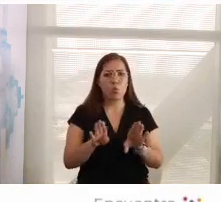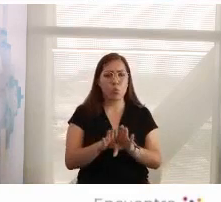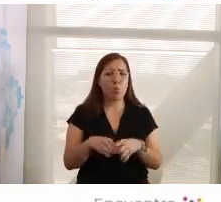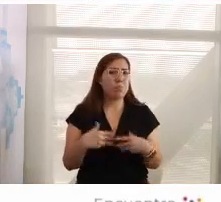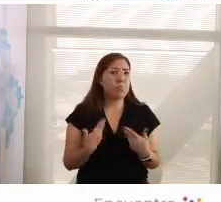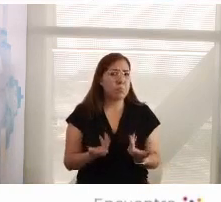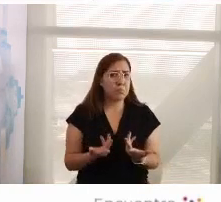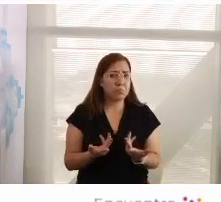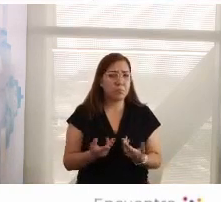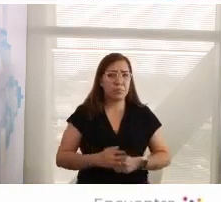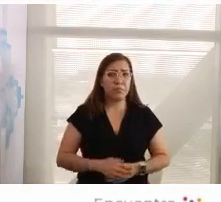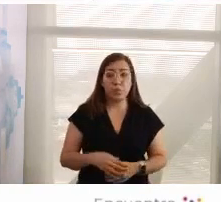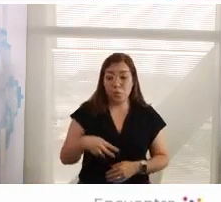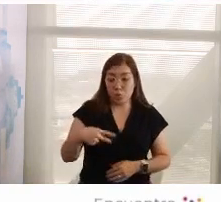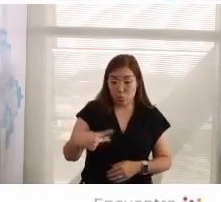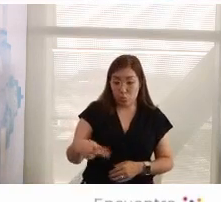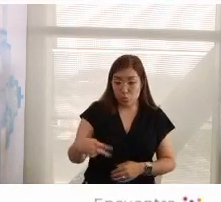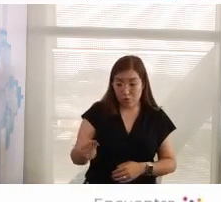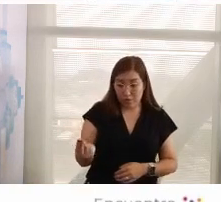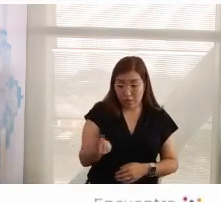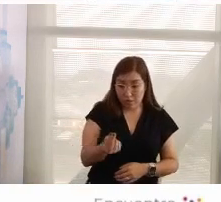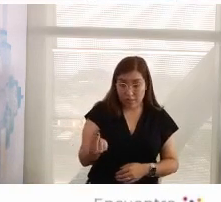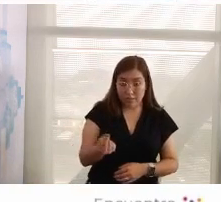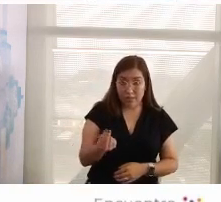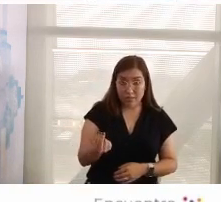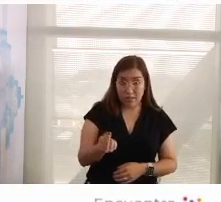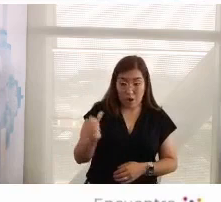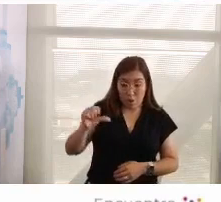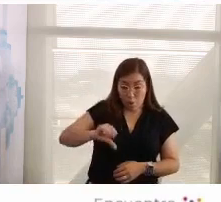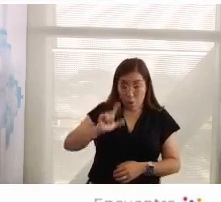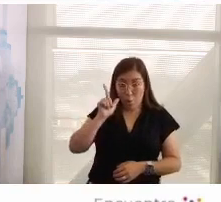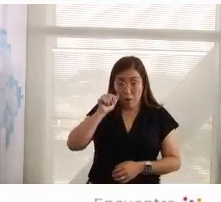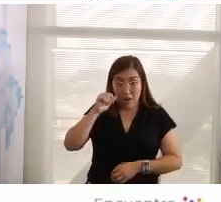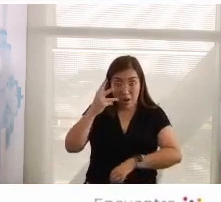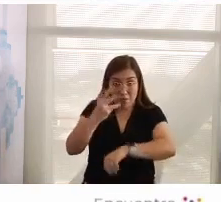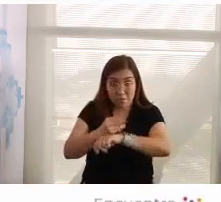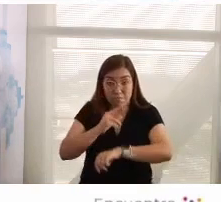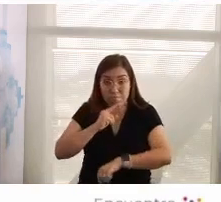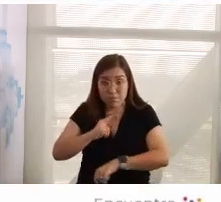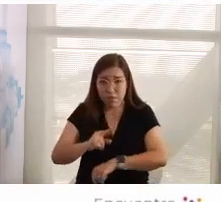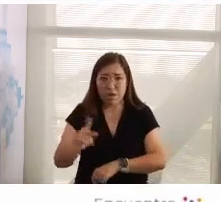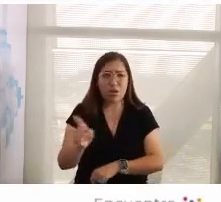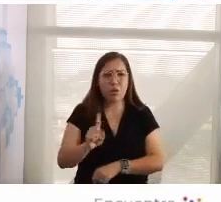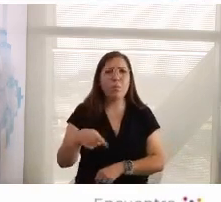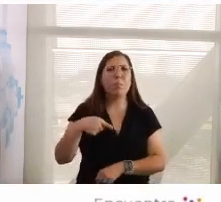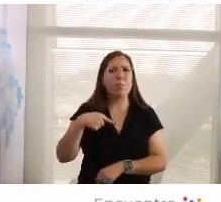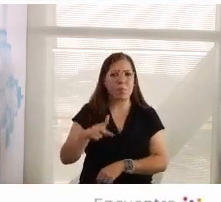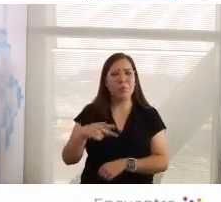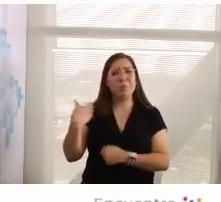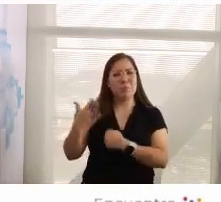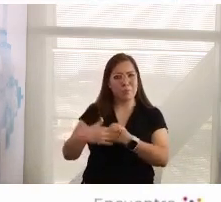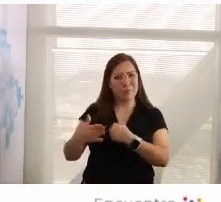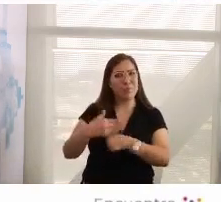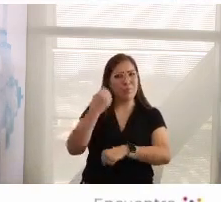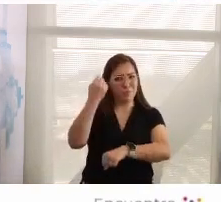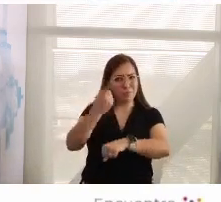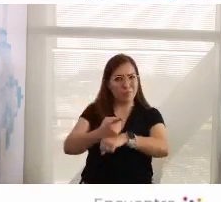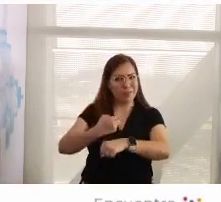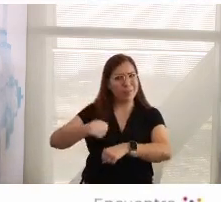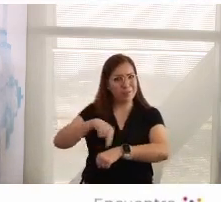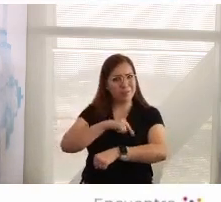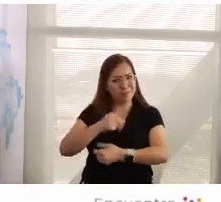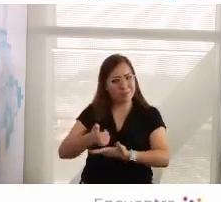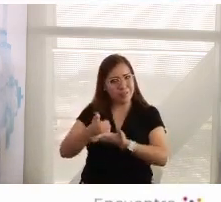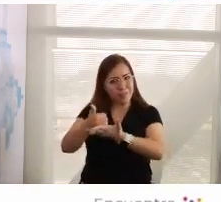estas necesidades no las vamos, no se pueden solucionar de un día para otro, pero hay oportunidad de hacerlo y por eso hay que votar. Eso es lo... Y por eso